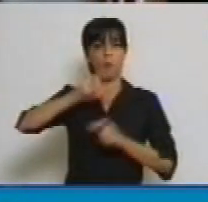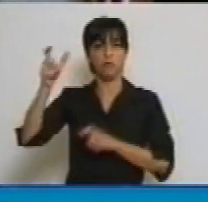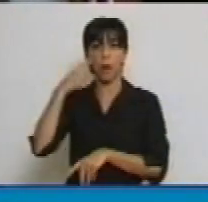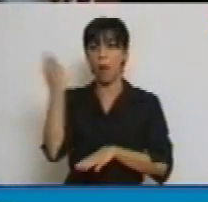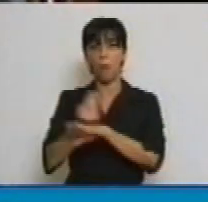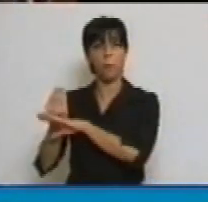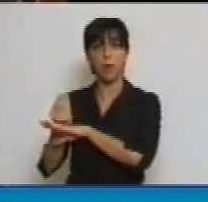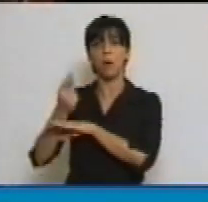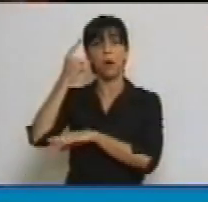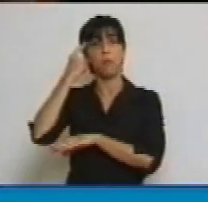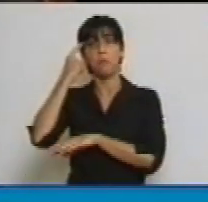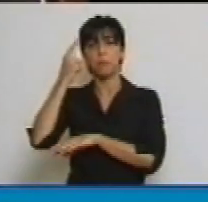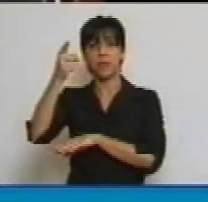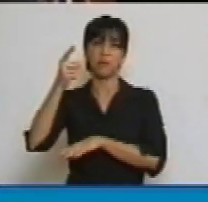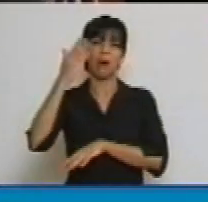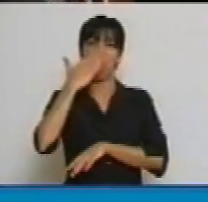Presidenta de la República.